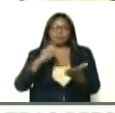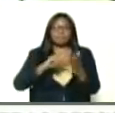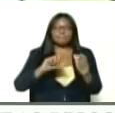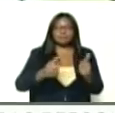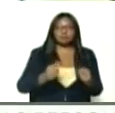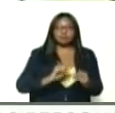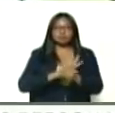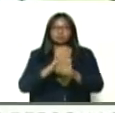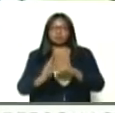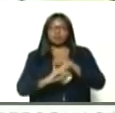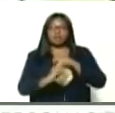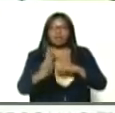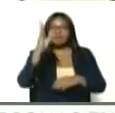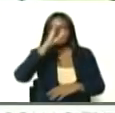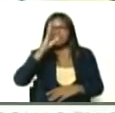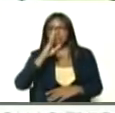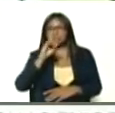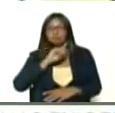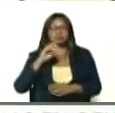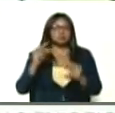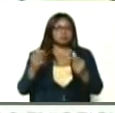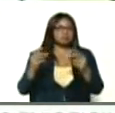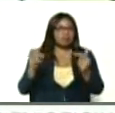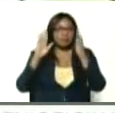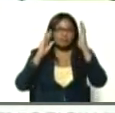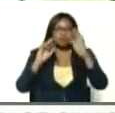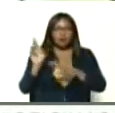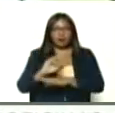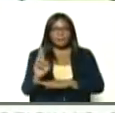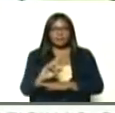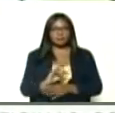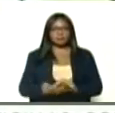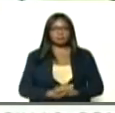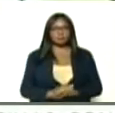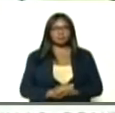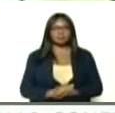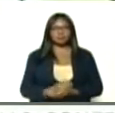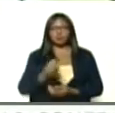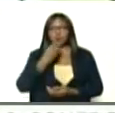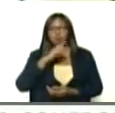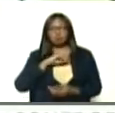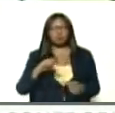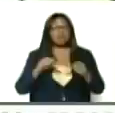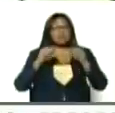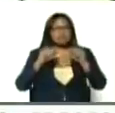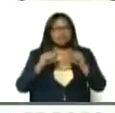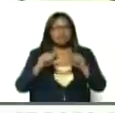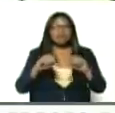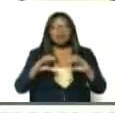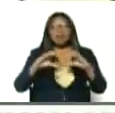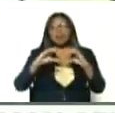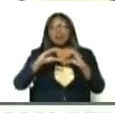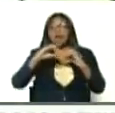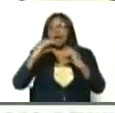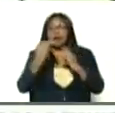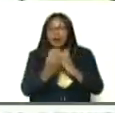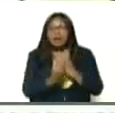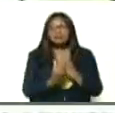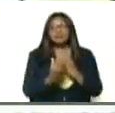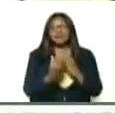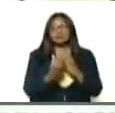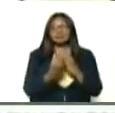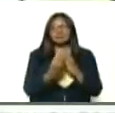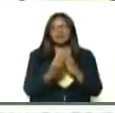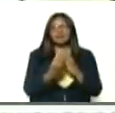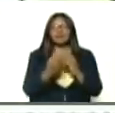detectamos llegando, y tenemos que actuar a tiempo, así que, bueno, a continuar las clases, por teleconferencia,